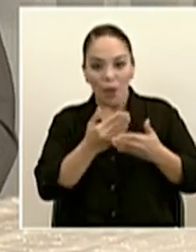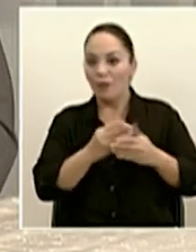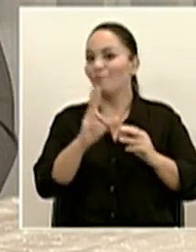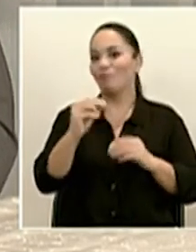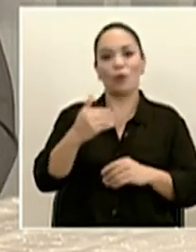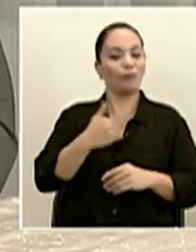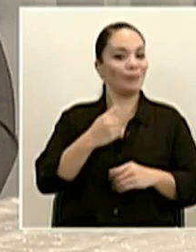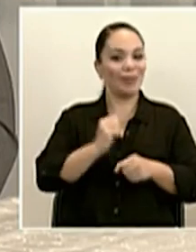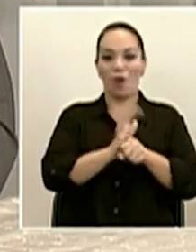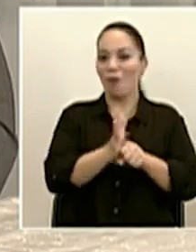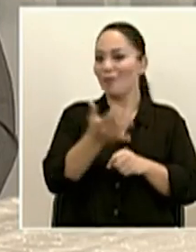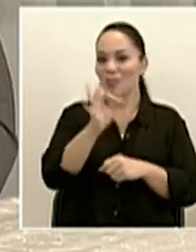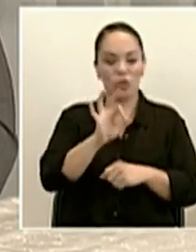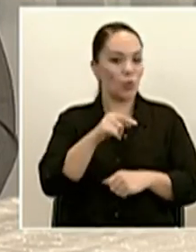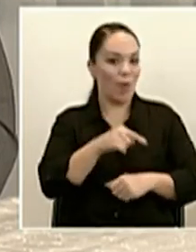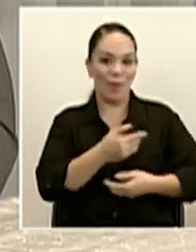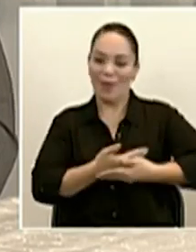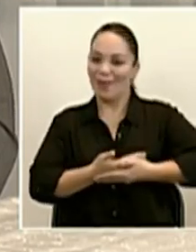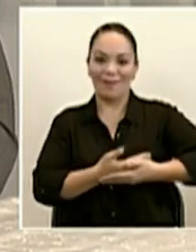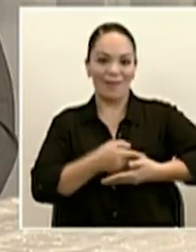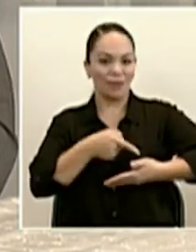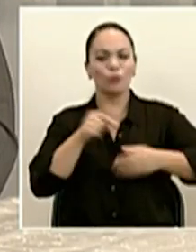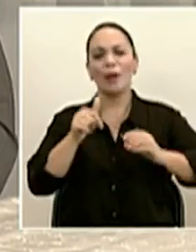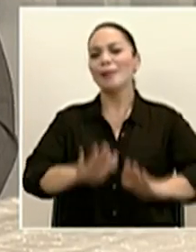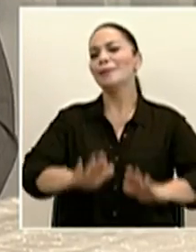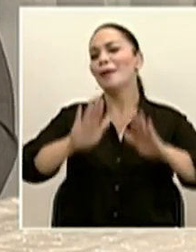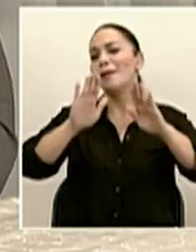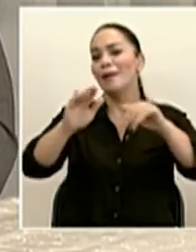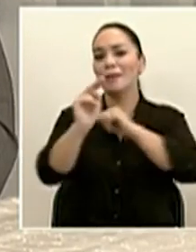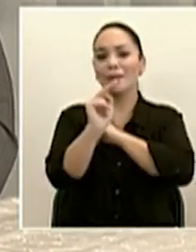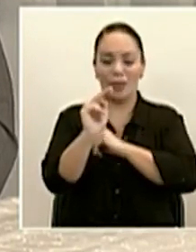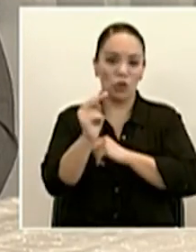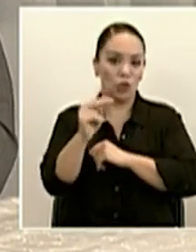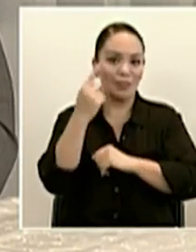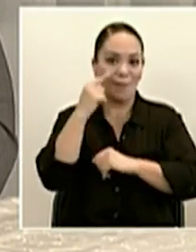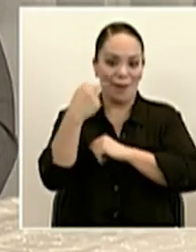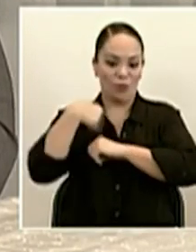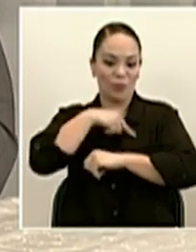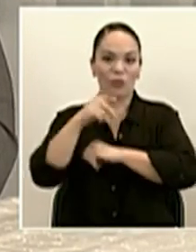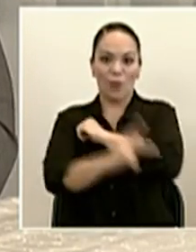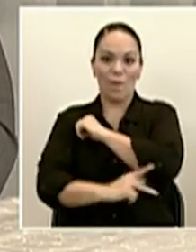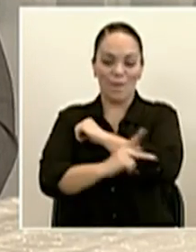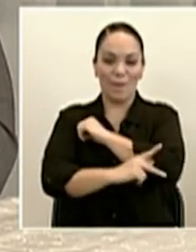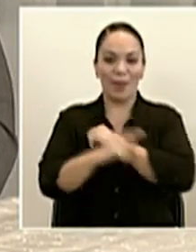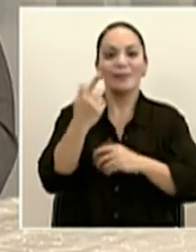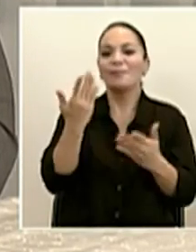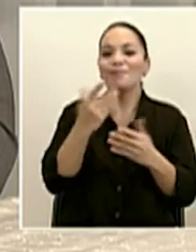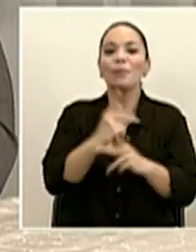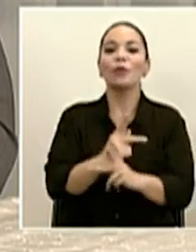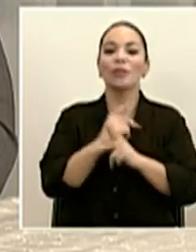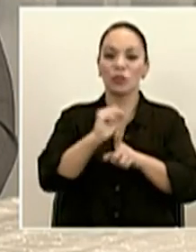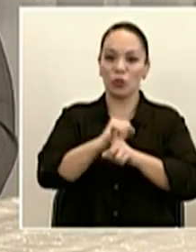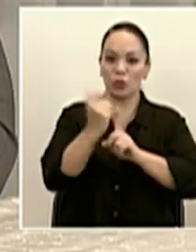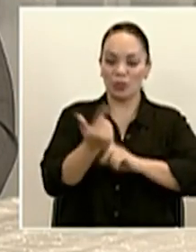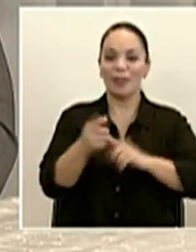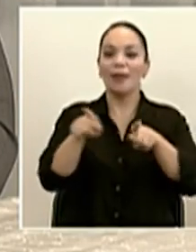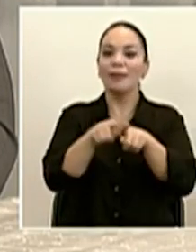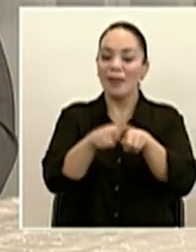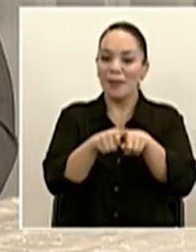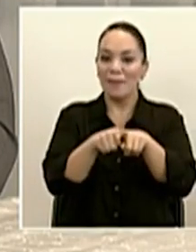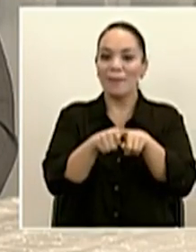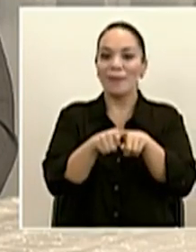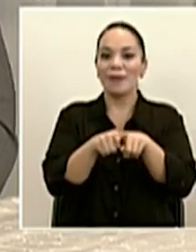Eso es una excelente noticia para el país de nuestra protección social. También